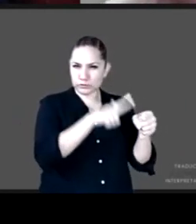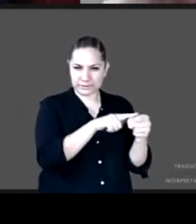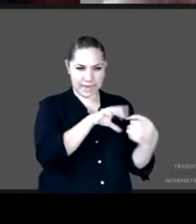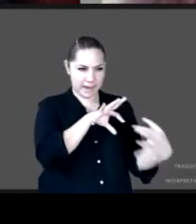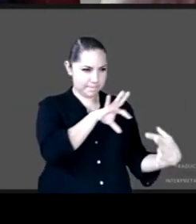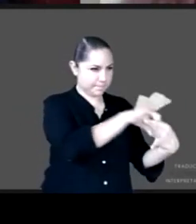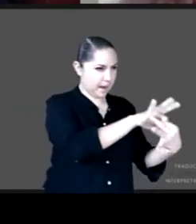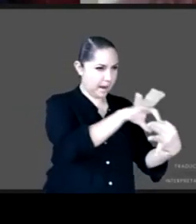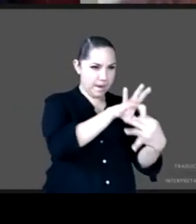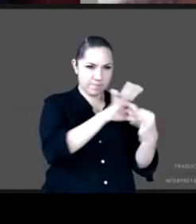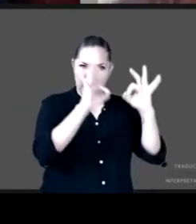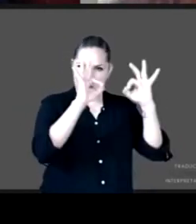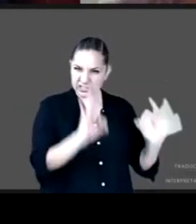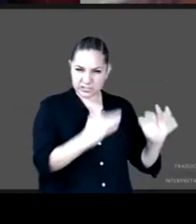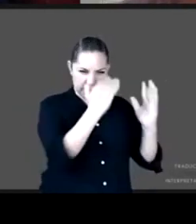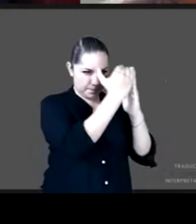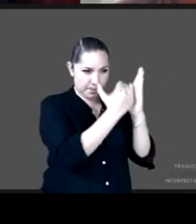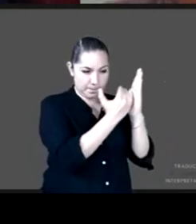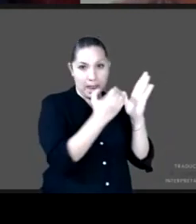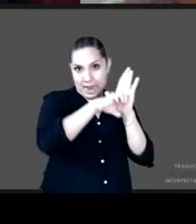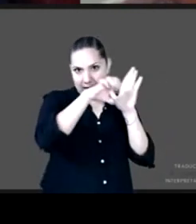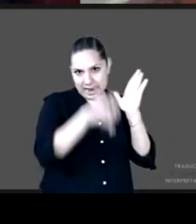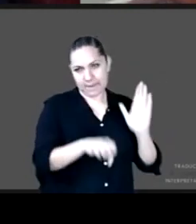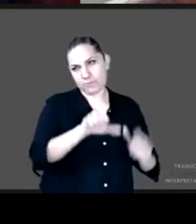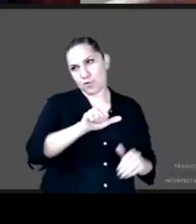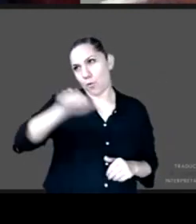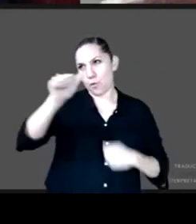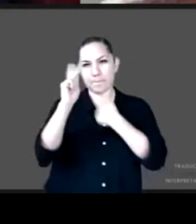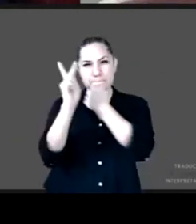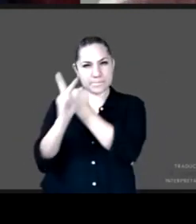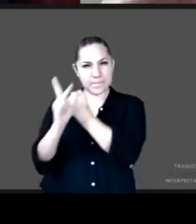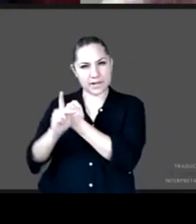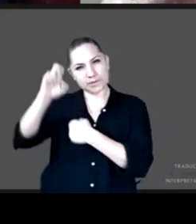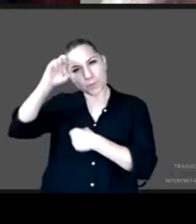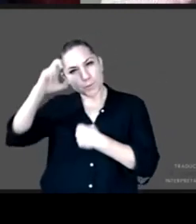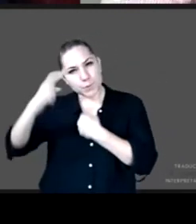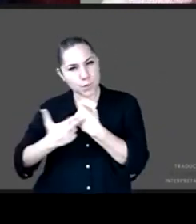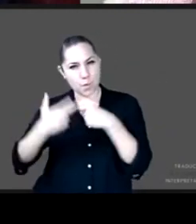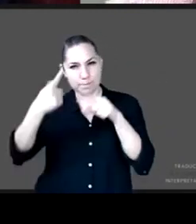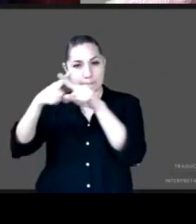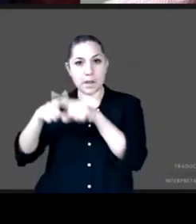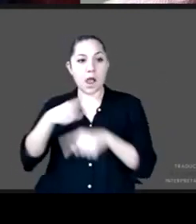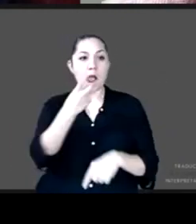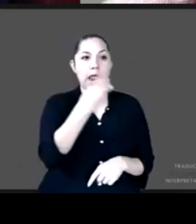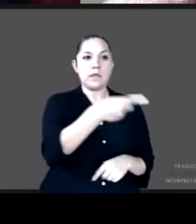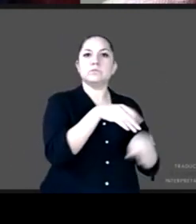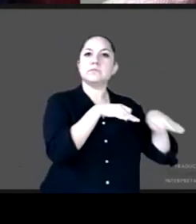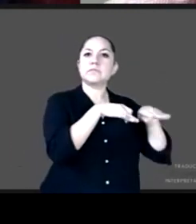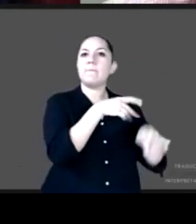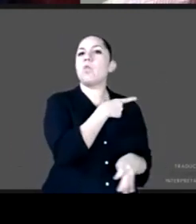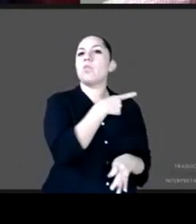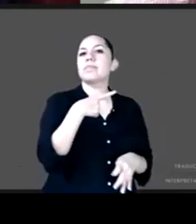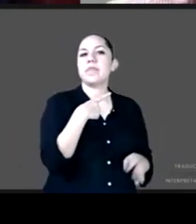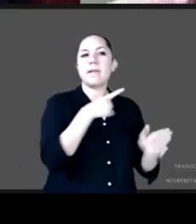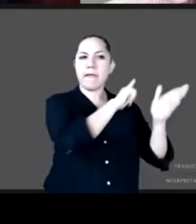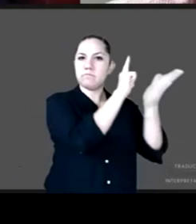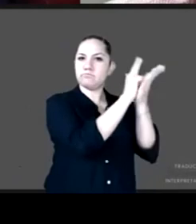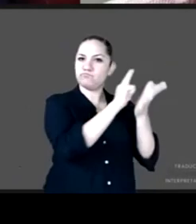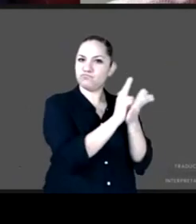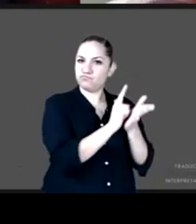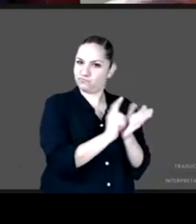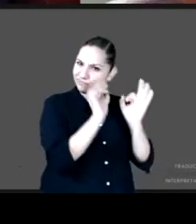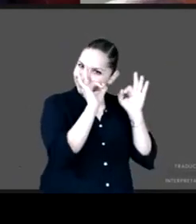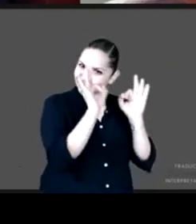infantil tendría que estar muy prohibido prohibido en nuestro país esa es mi opinión sin embargo entendiendo las peculiaridades y